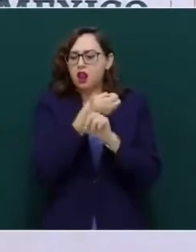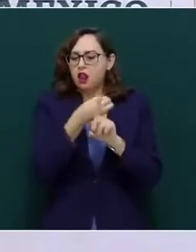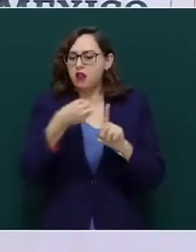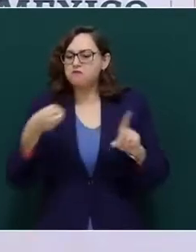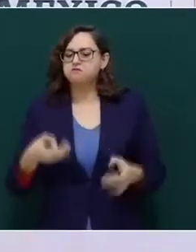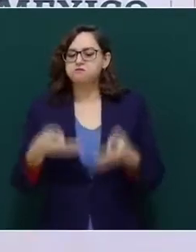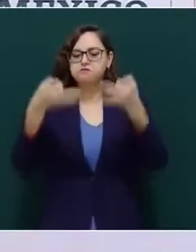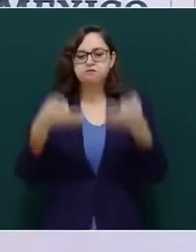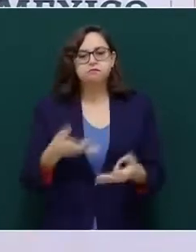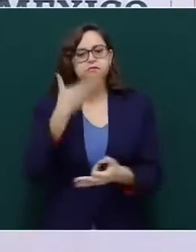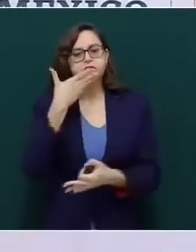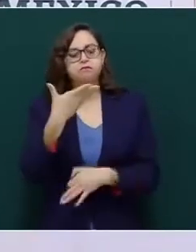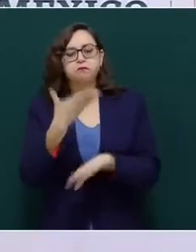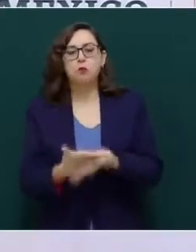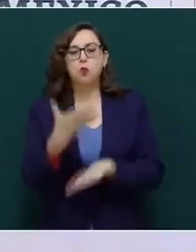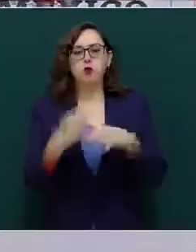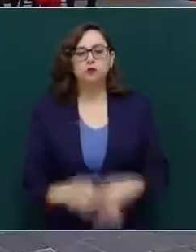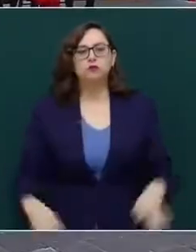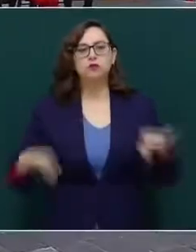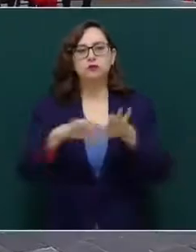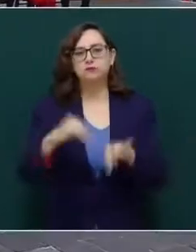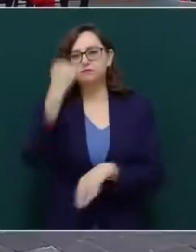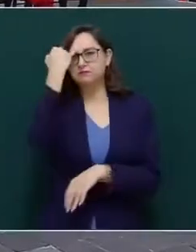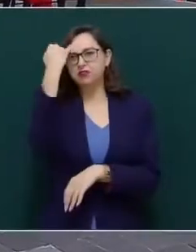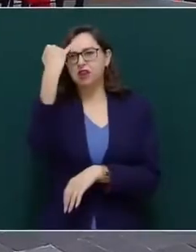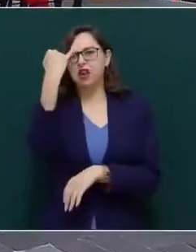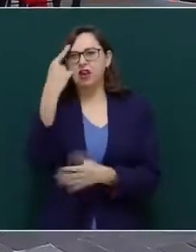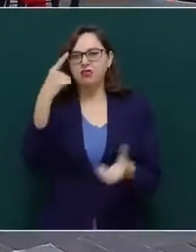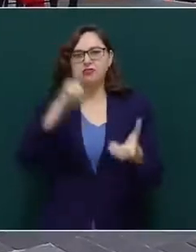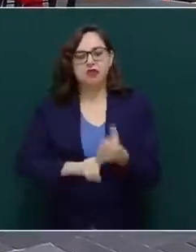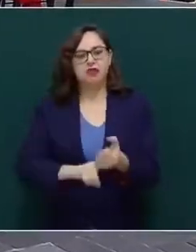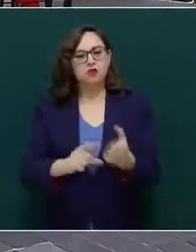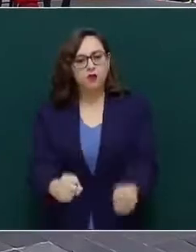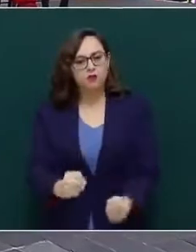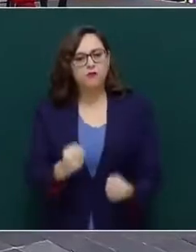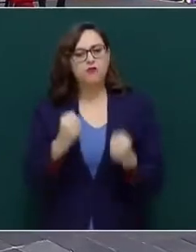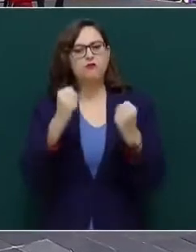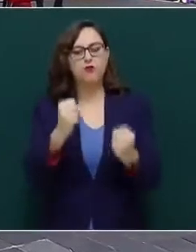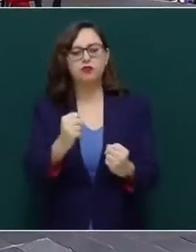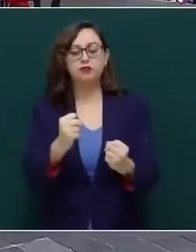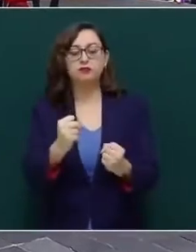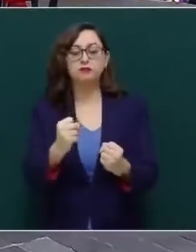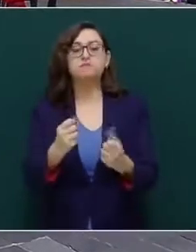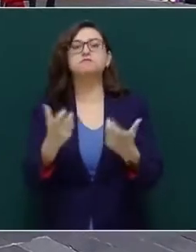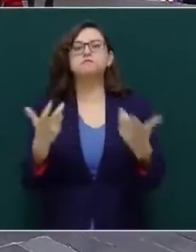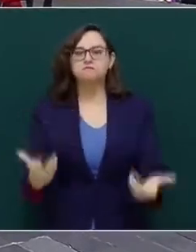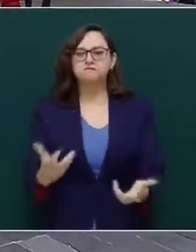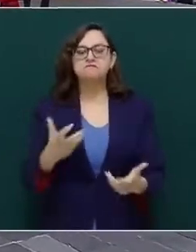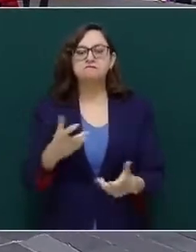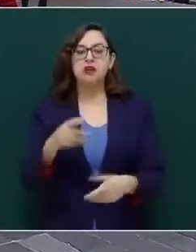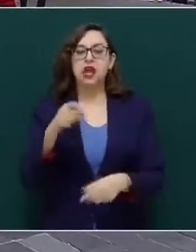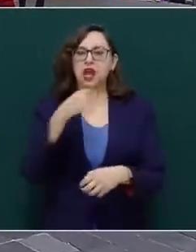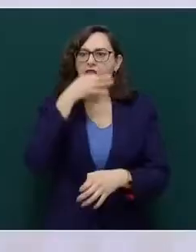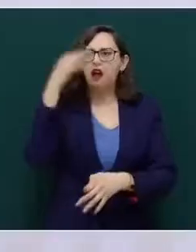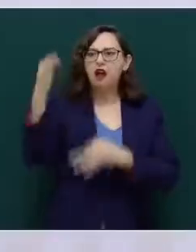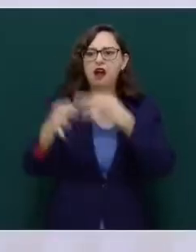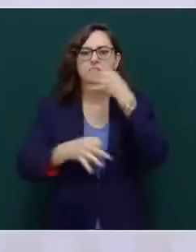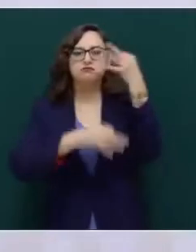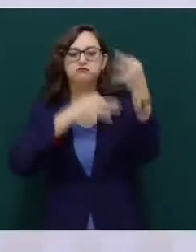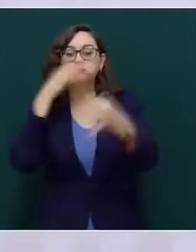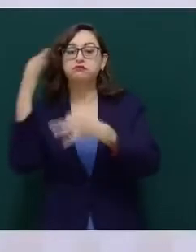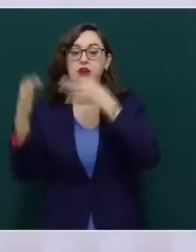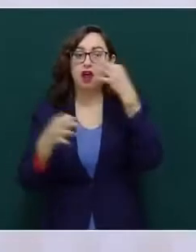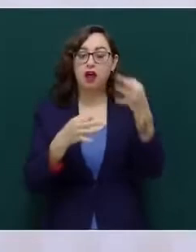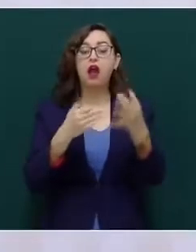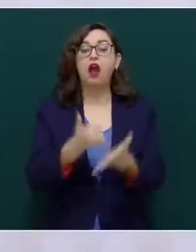de la fuerza de las ideas, de la eficacia de las proclamas, y era consciente de la